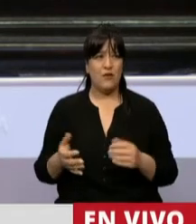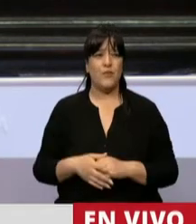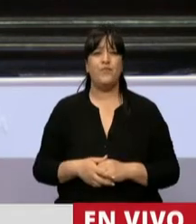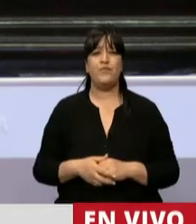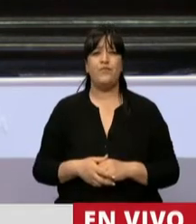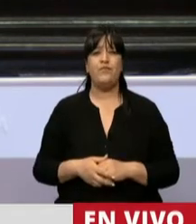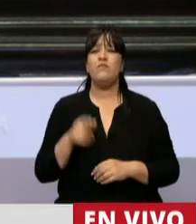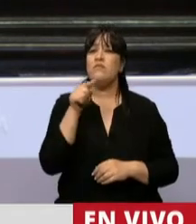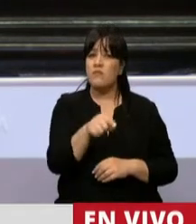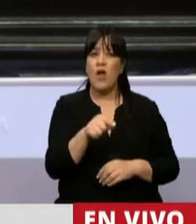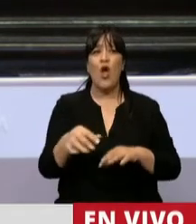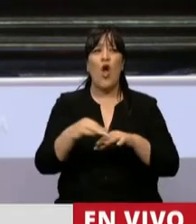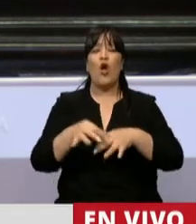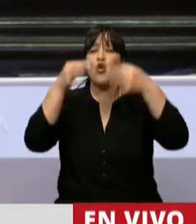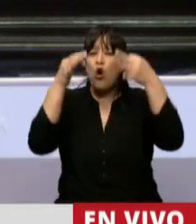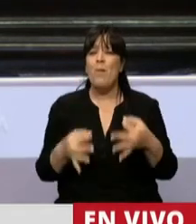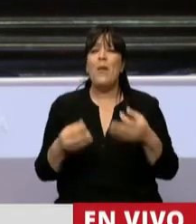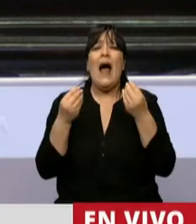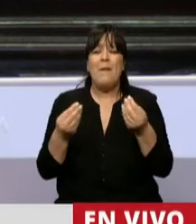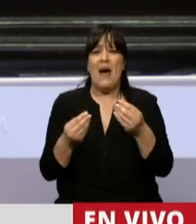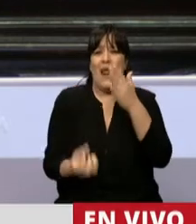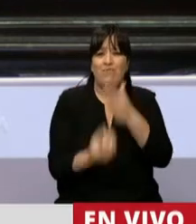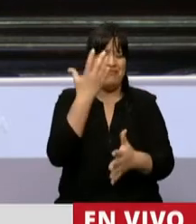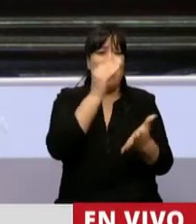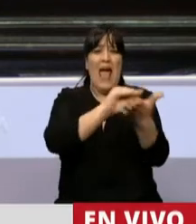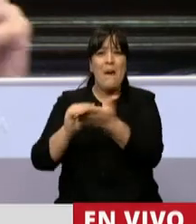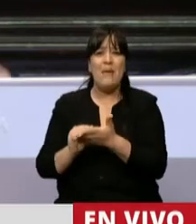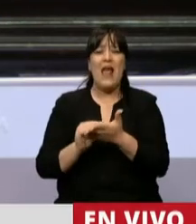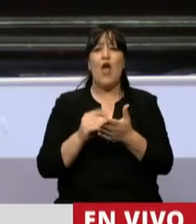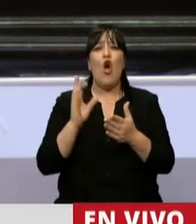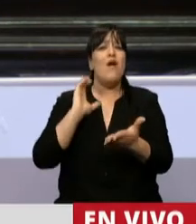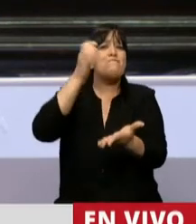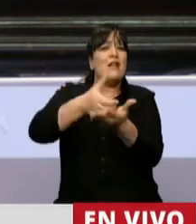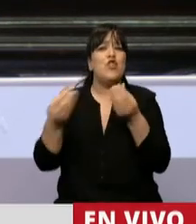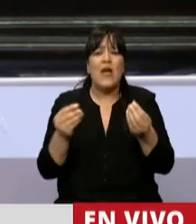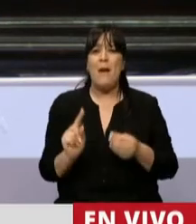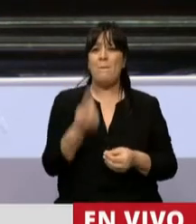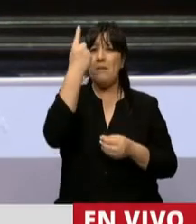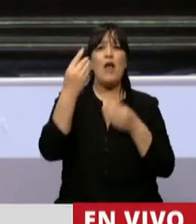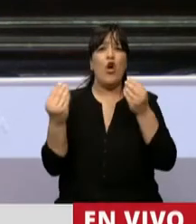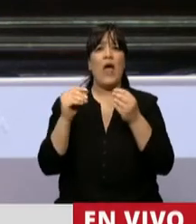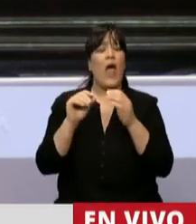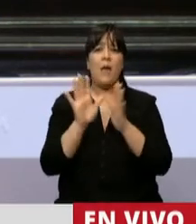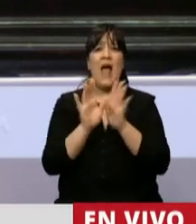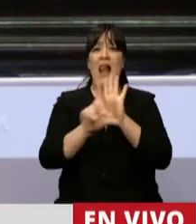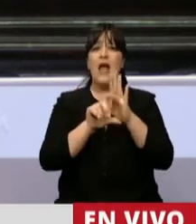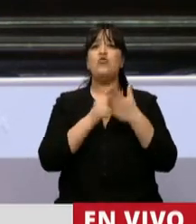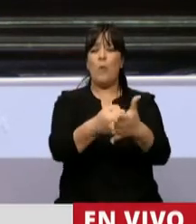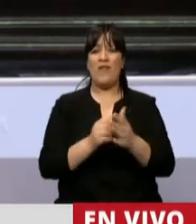y era un compromiso para la creación de empleo para la inversión, lo primero que hicieron fue suspender la ley.